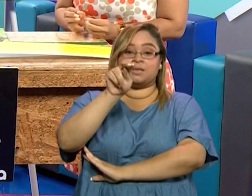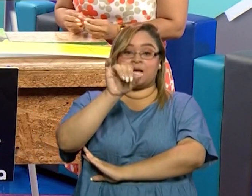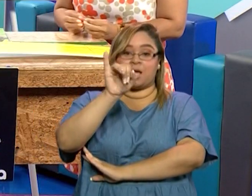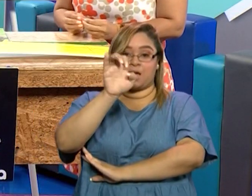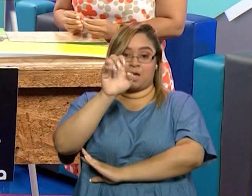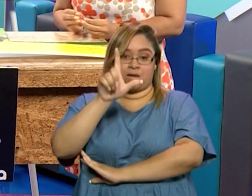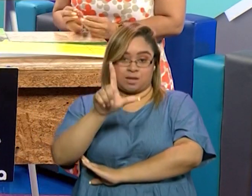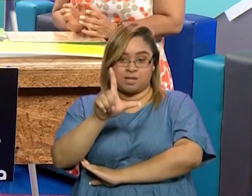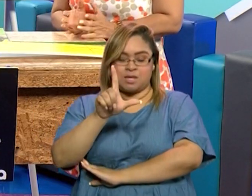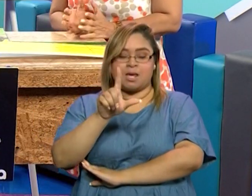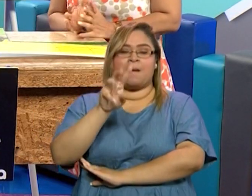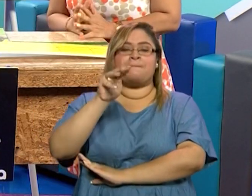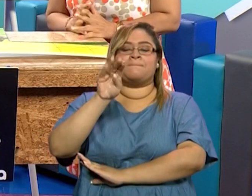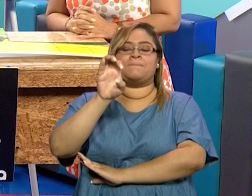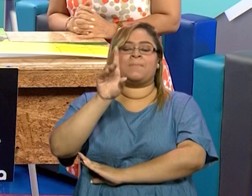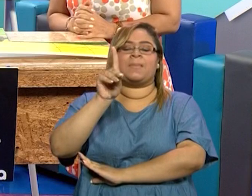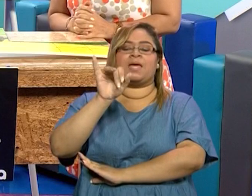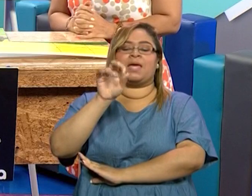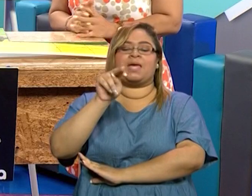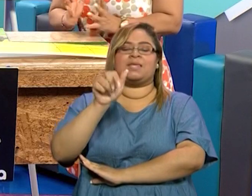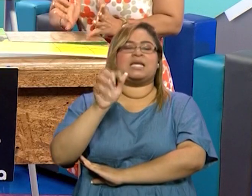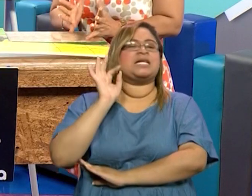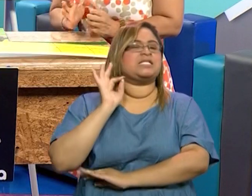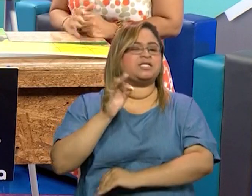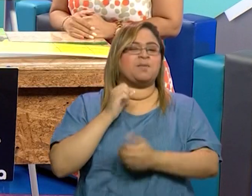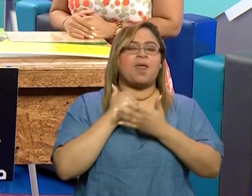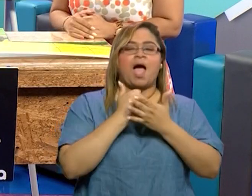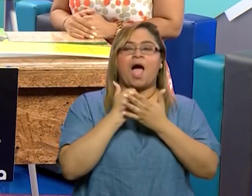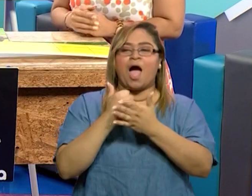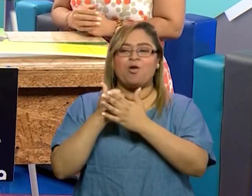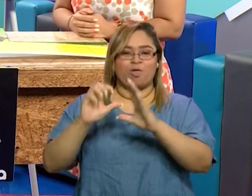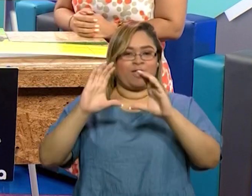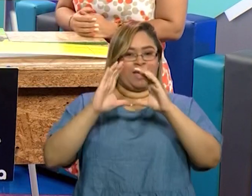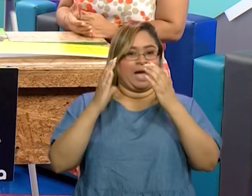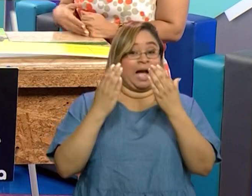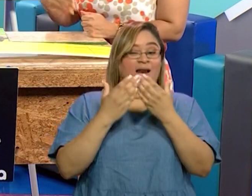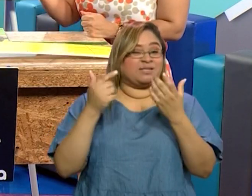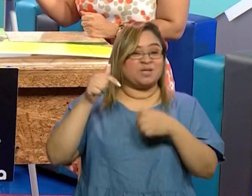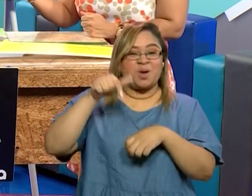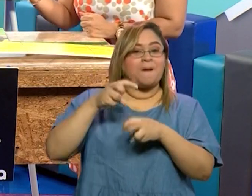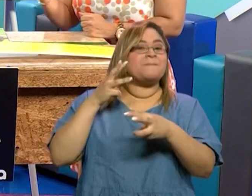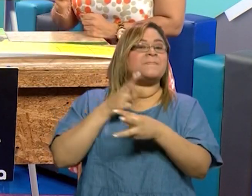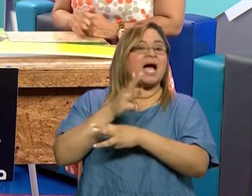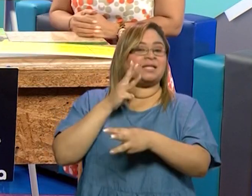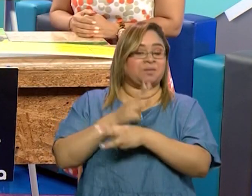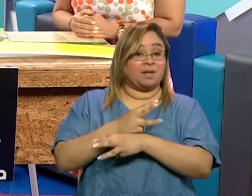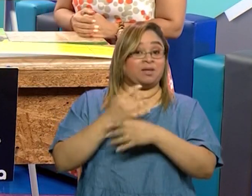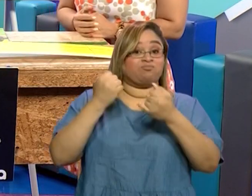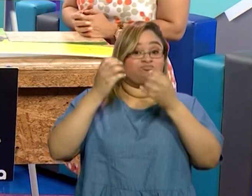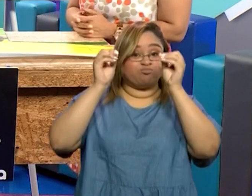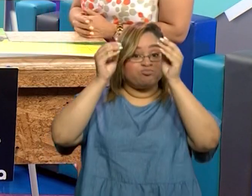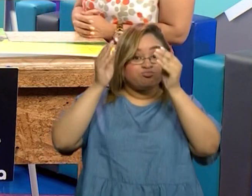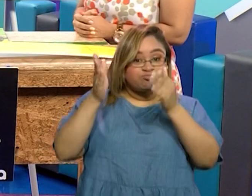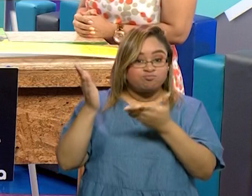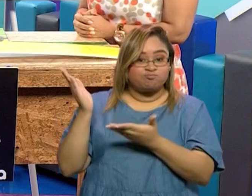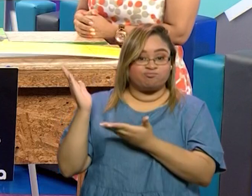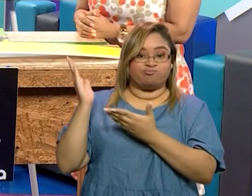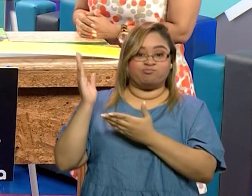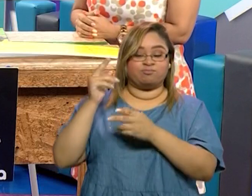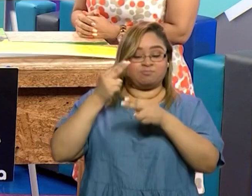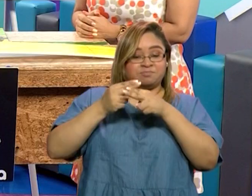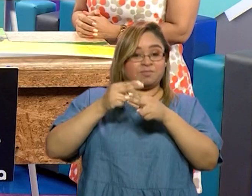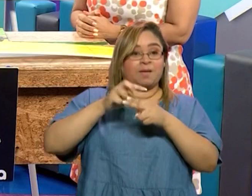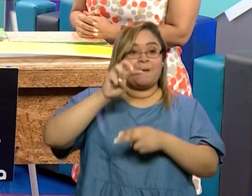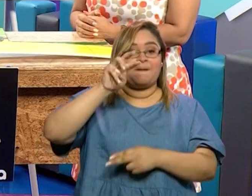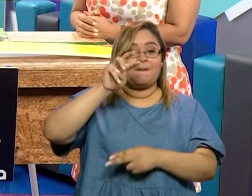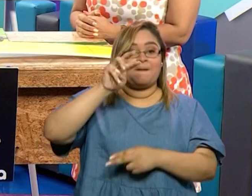nos está ayudando en todas las clases de matemática. Y hoy tengo compañía, hoy tengo a la maestra Michelle Martínez. ¿Cómo están mis